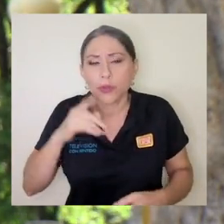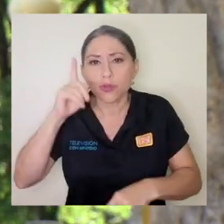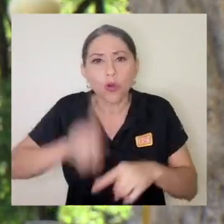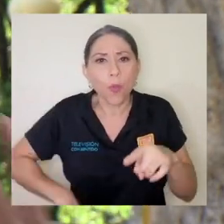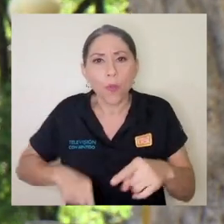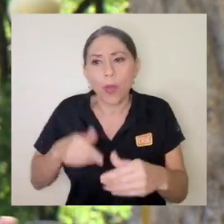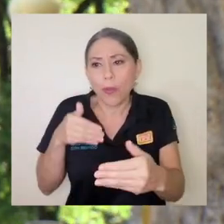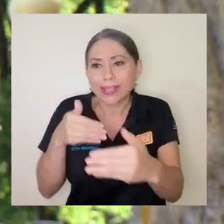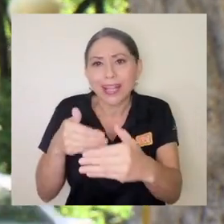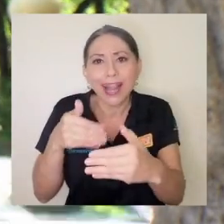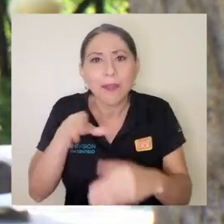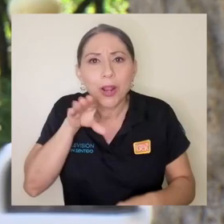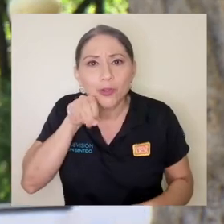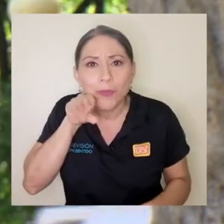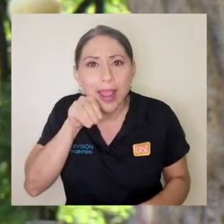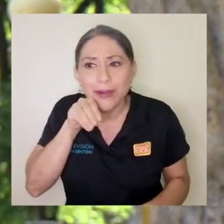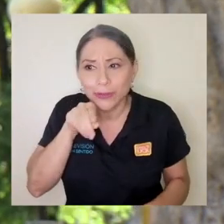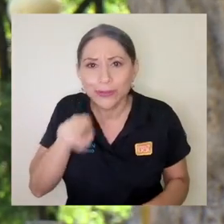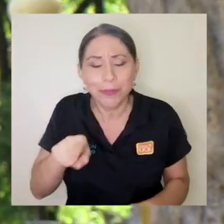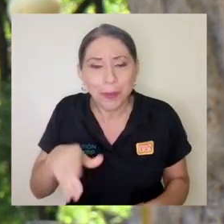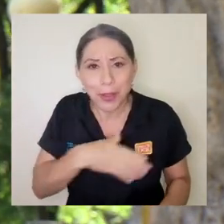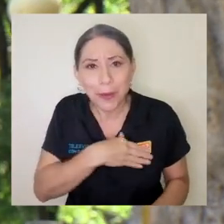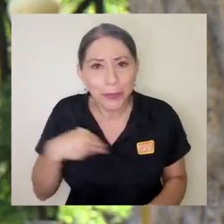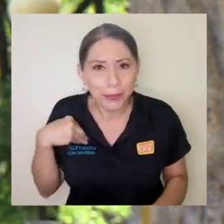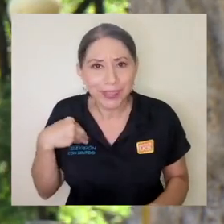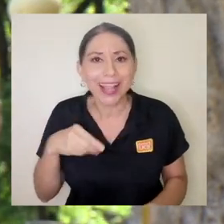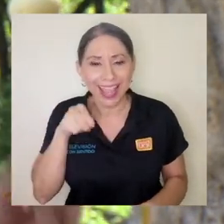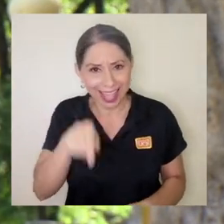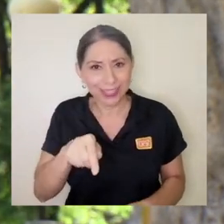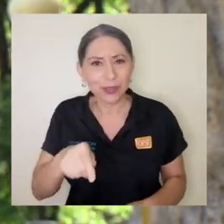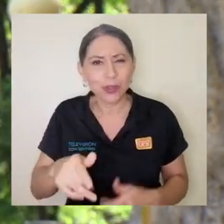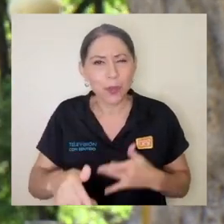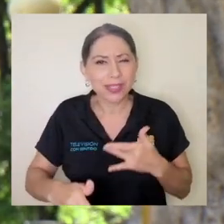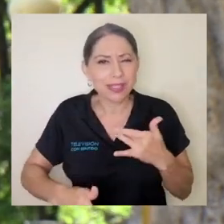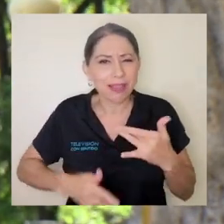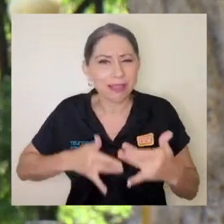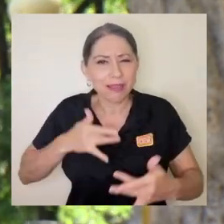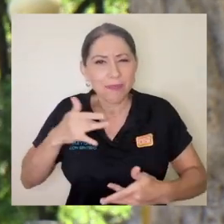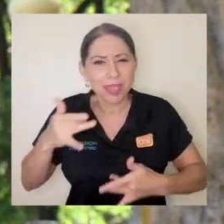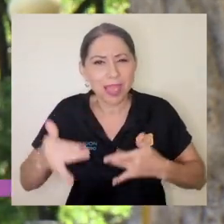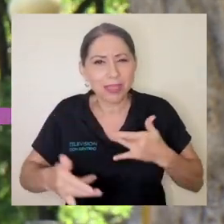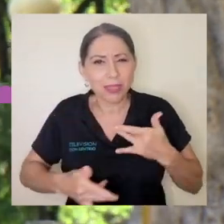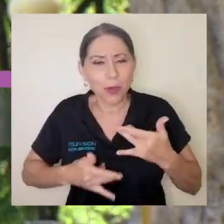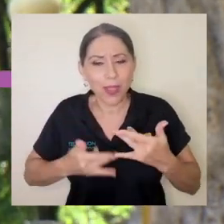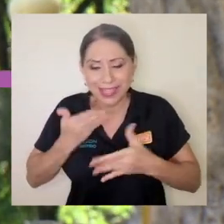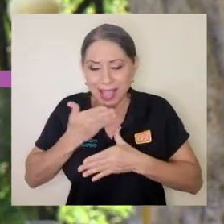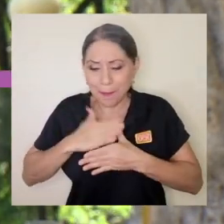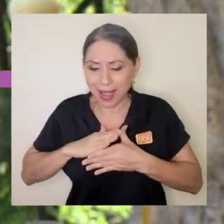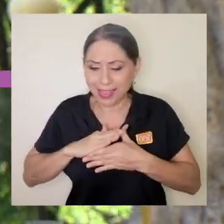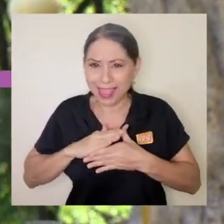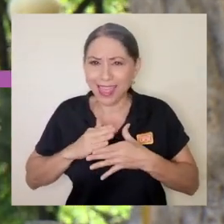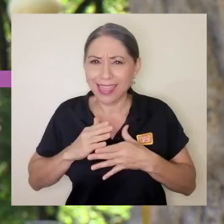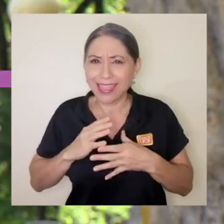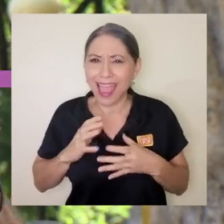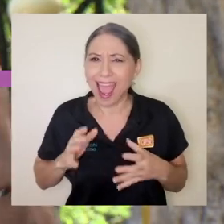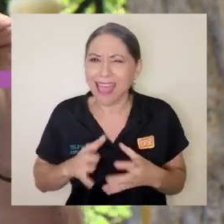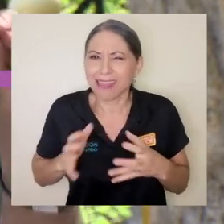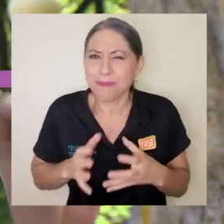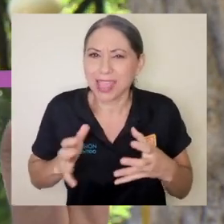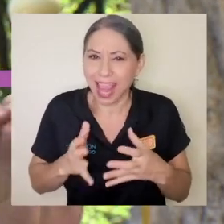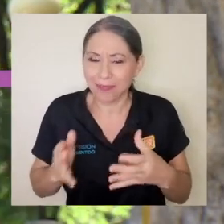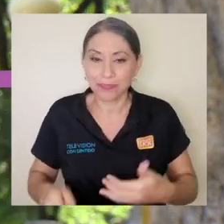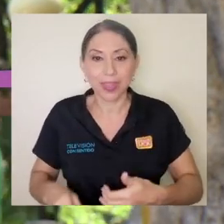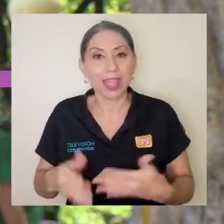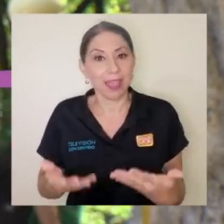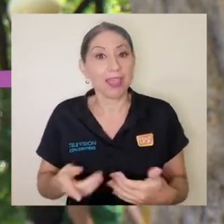de pronto frustración porque no puedo acercarme a los perros y me gustan. Ese es como el sentimiento. la parte más